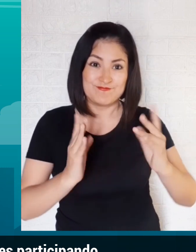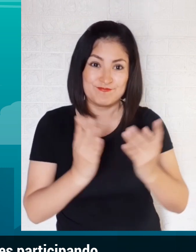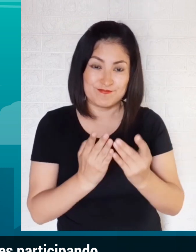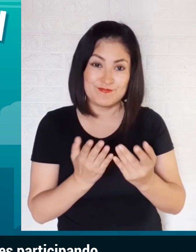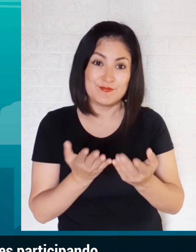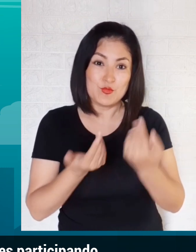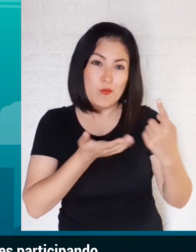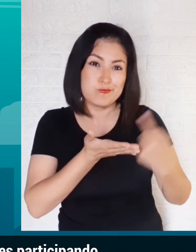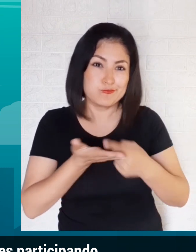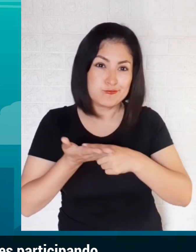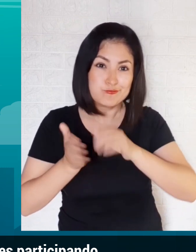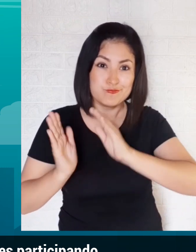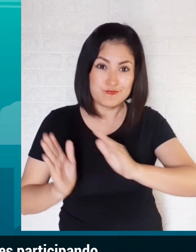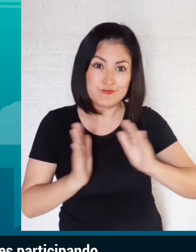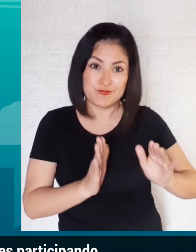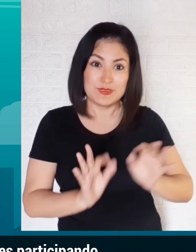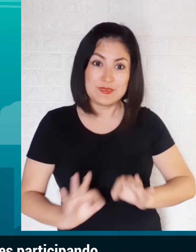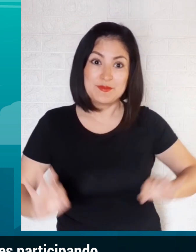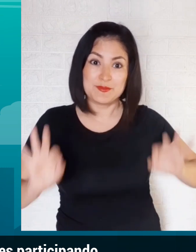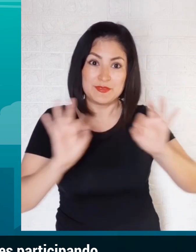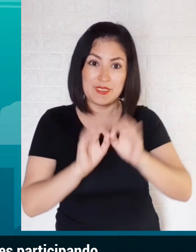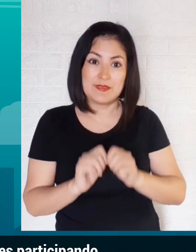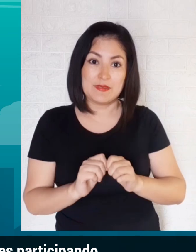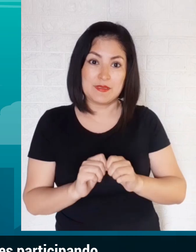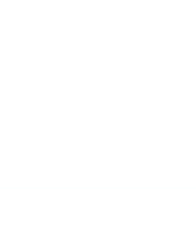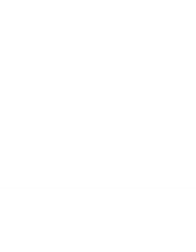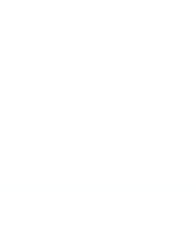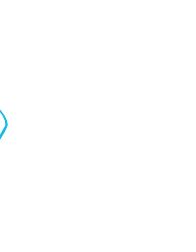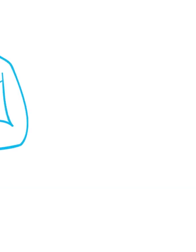participando en el simulacro nacional multipeligro.